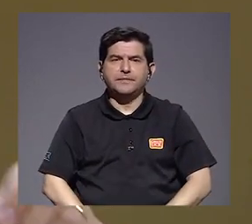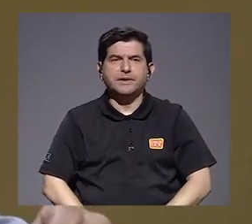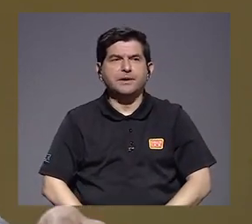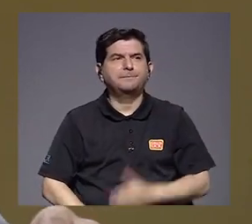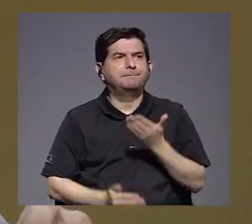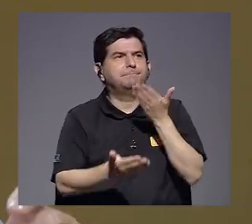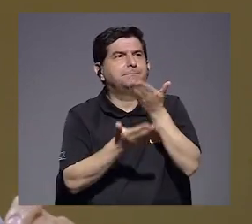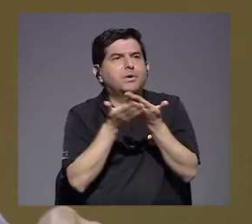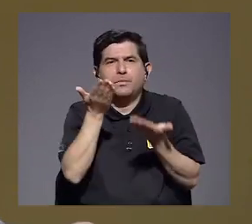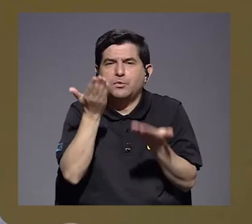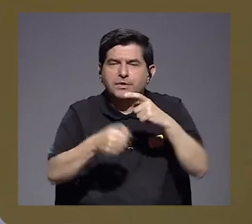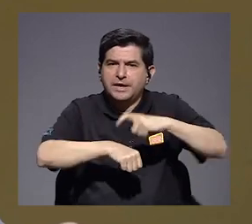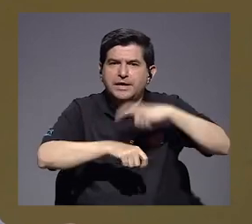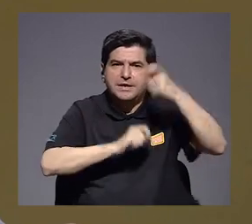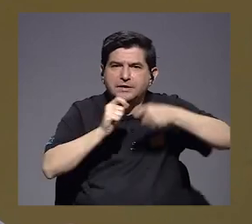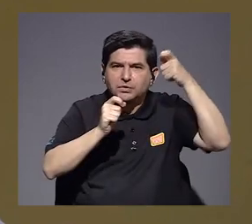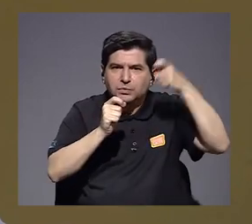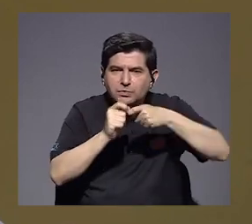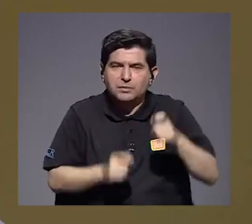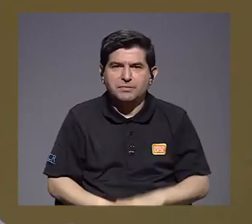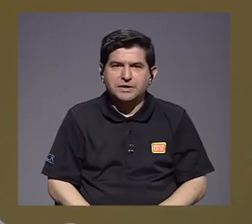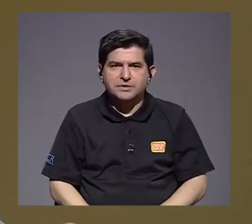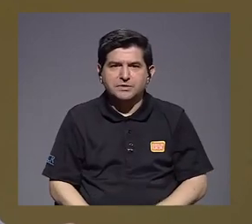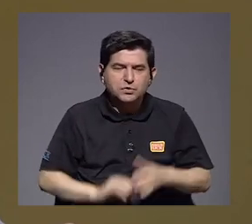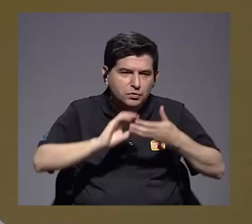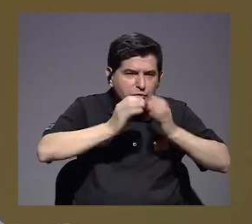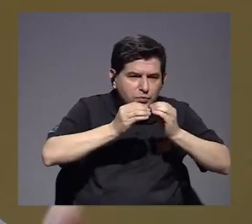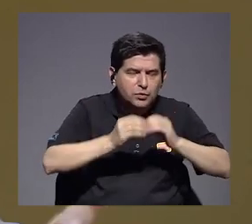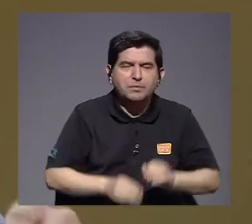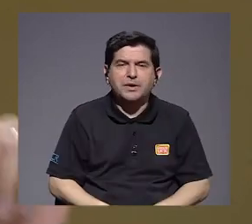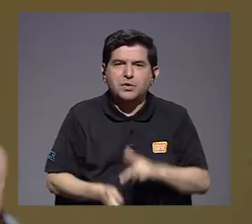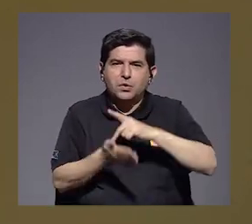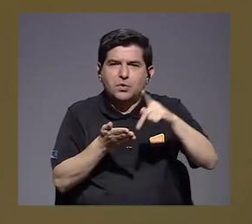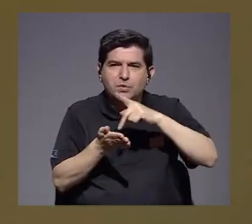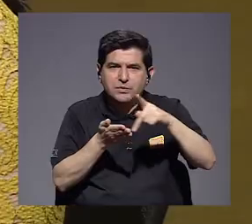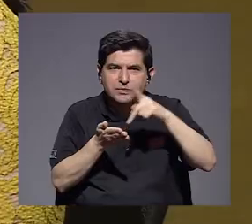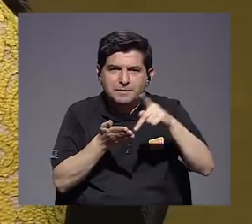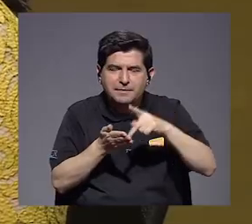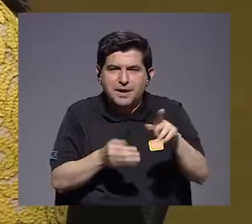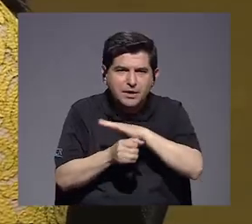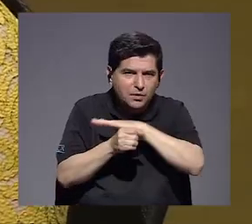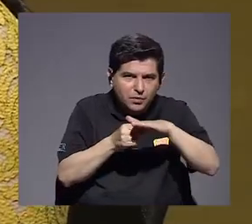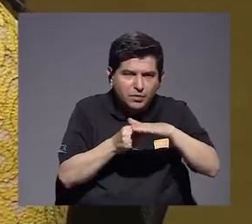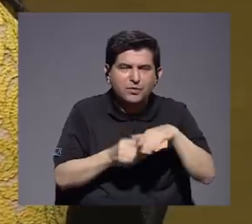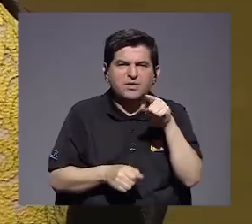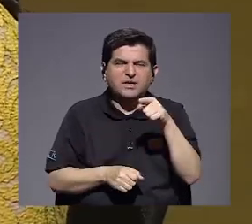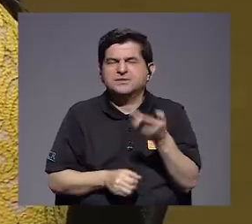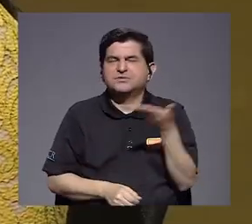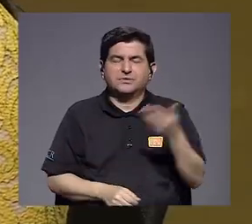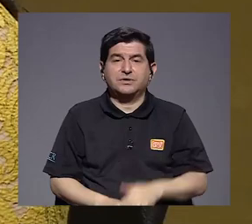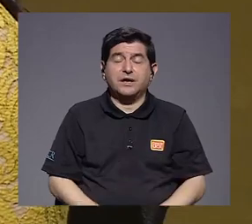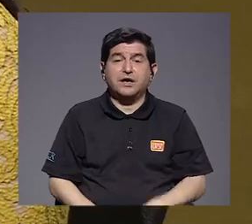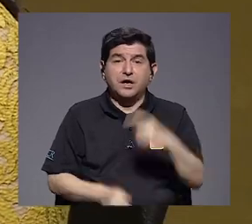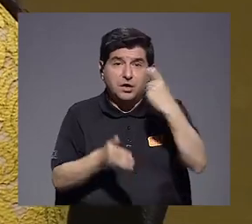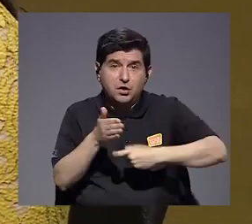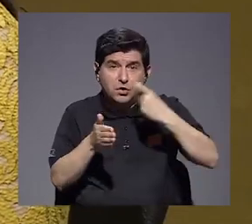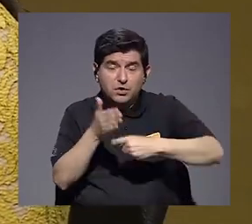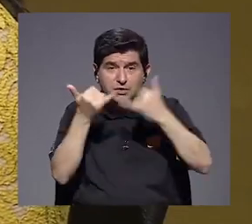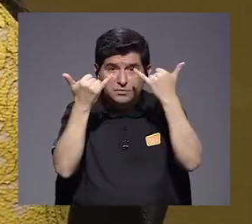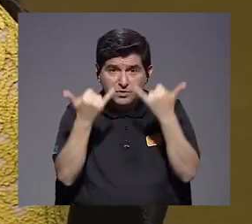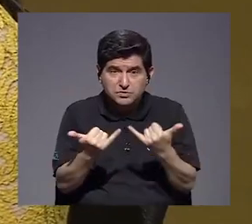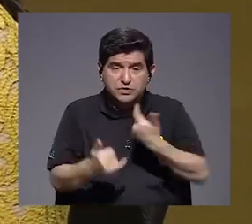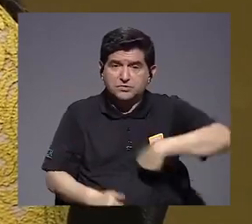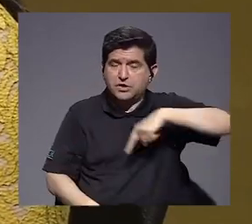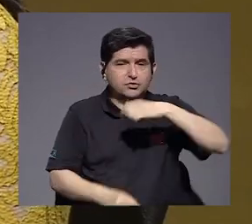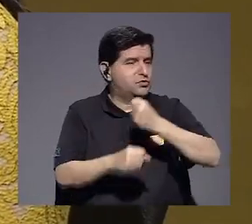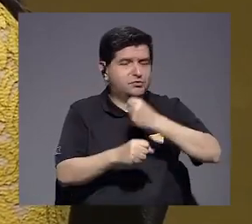inclusive en un momento determinado que se haga un cálculo sobre el salario bruto. ¿Cómo va eso? En relación con los impuestos, en este momento no